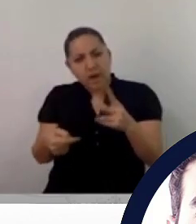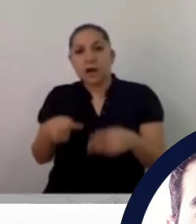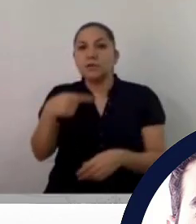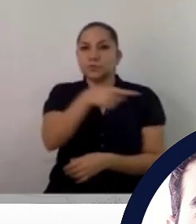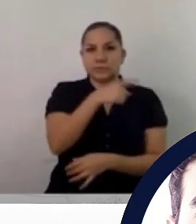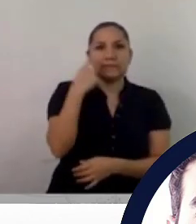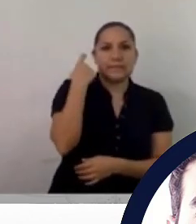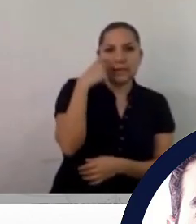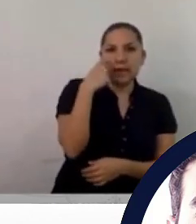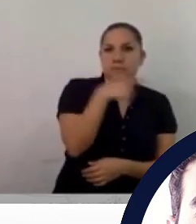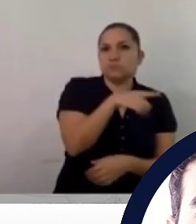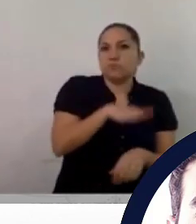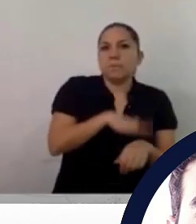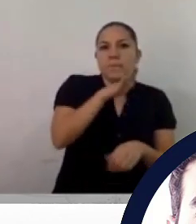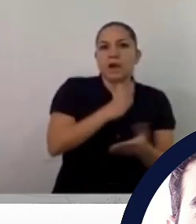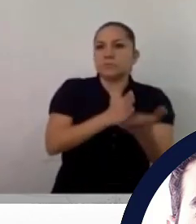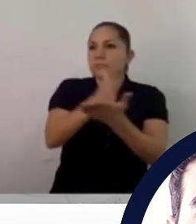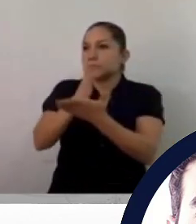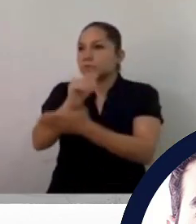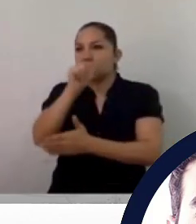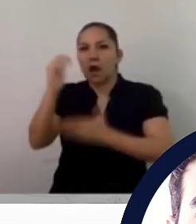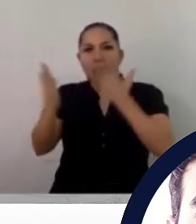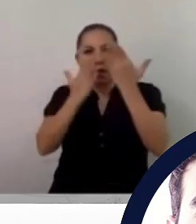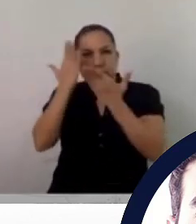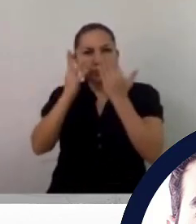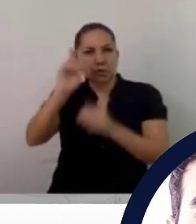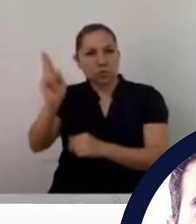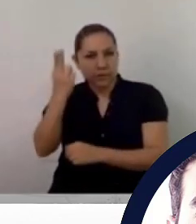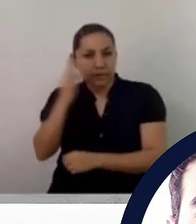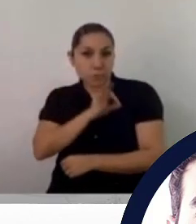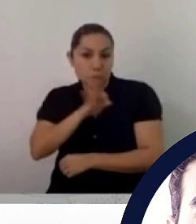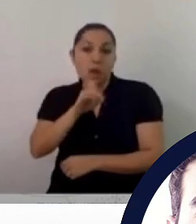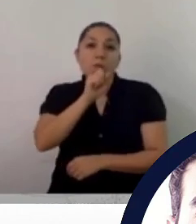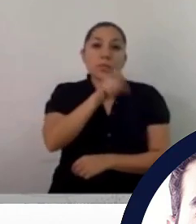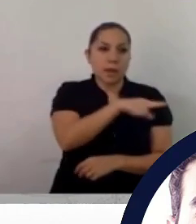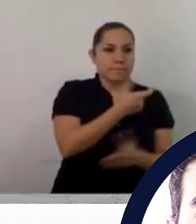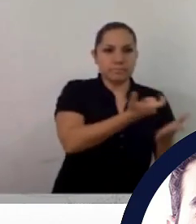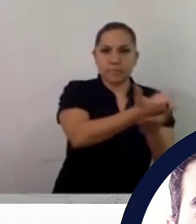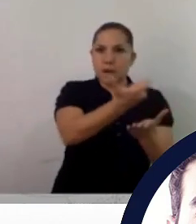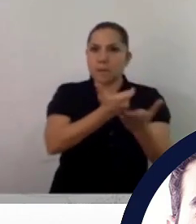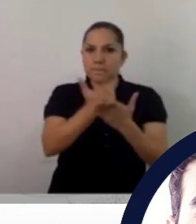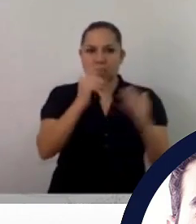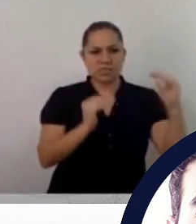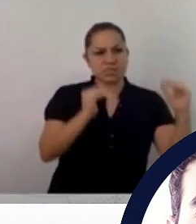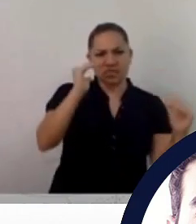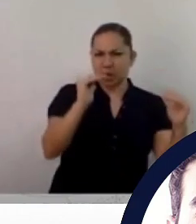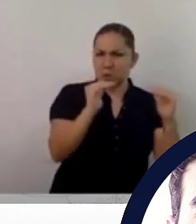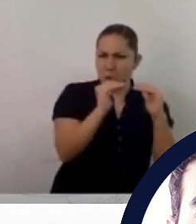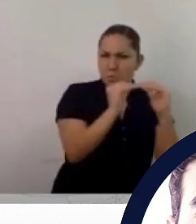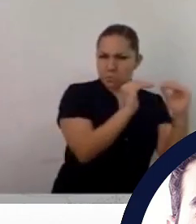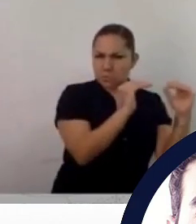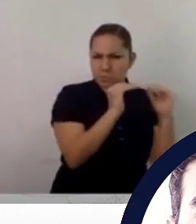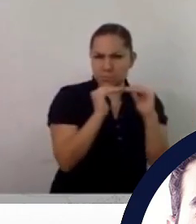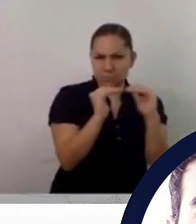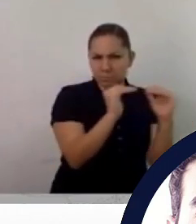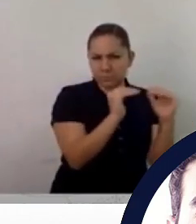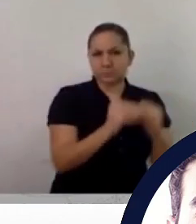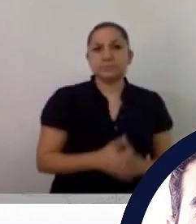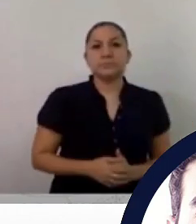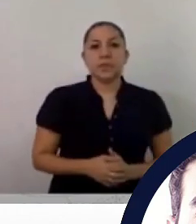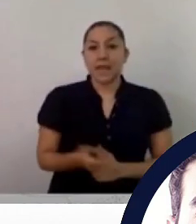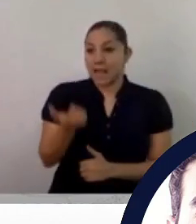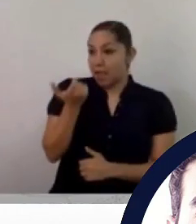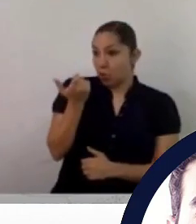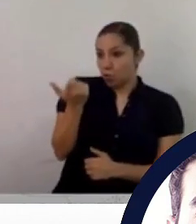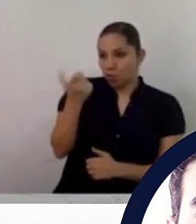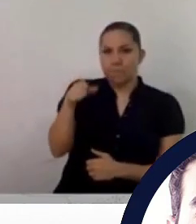está la información. Entonces sería bueno que nos compartieras el estudio, Luis Mauricio. Todos dices estos, ojo,